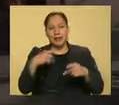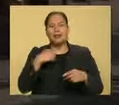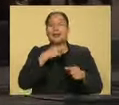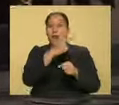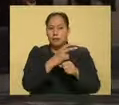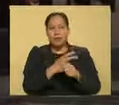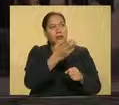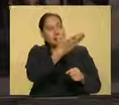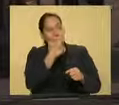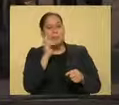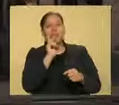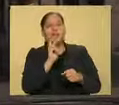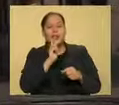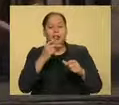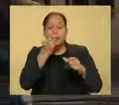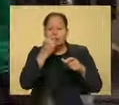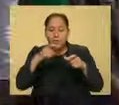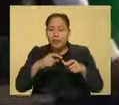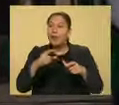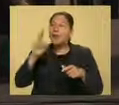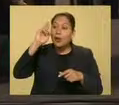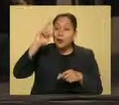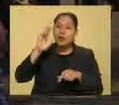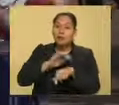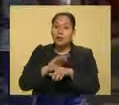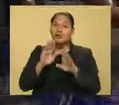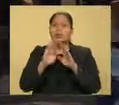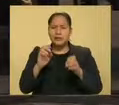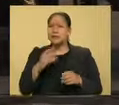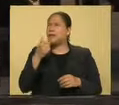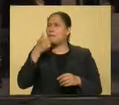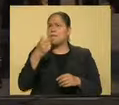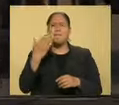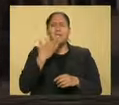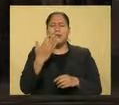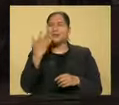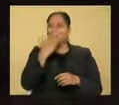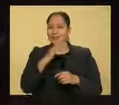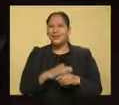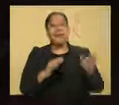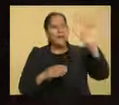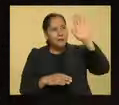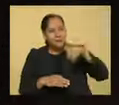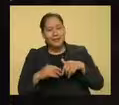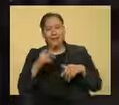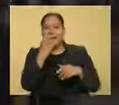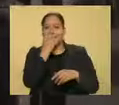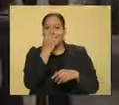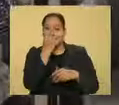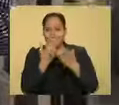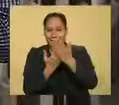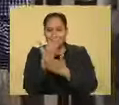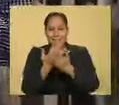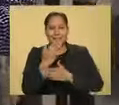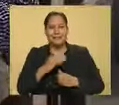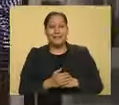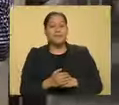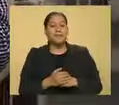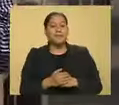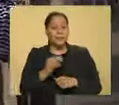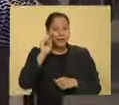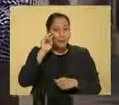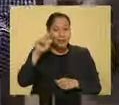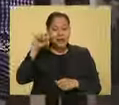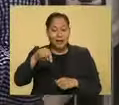invito a probar una gordita aquí con mi cuate. ¿Qué tal están? ¡Bien sabrosas! ¡Eso! ¡Vénganse a desayunar! Como